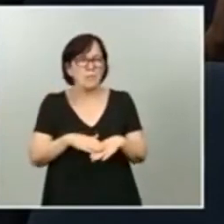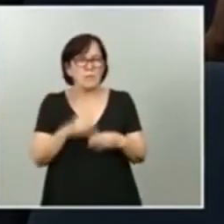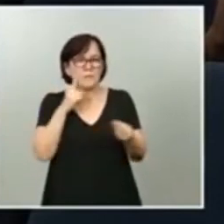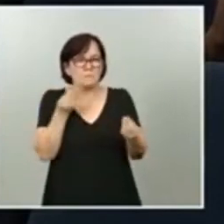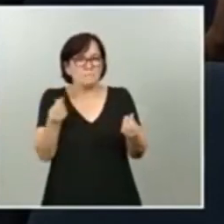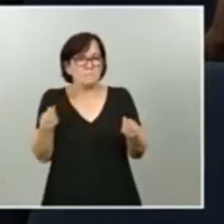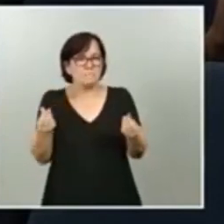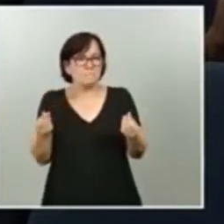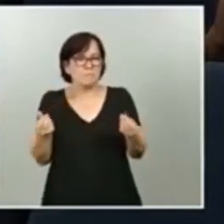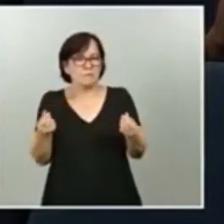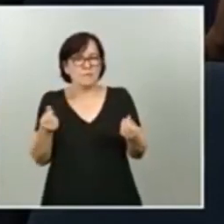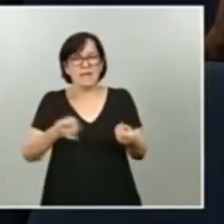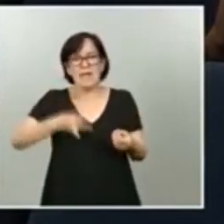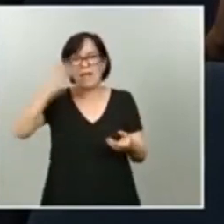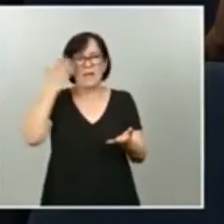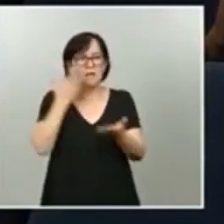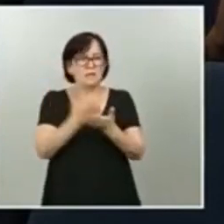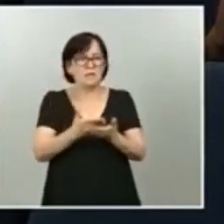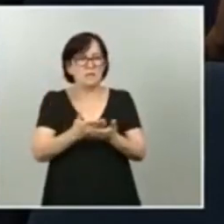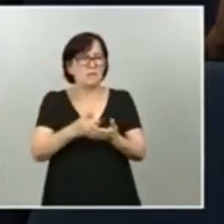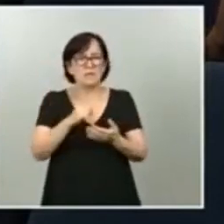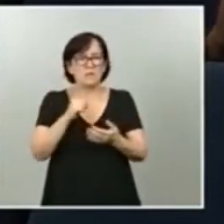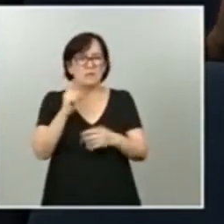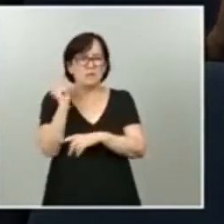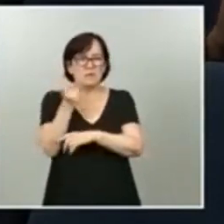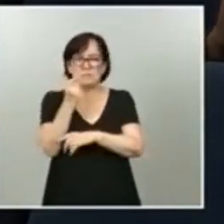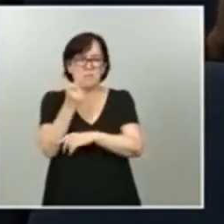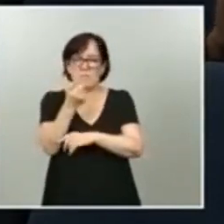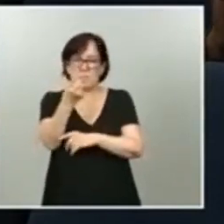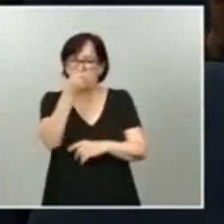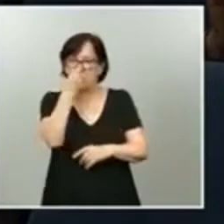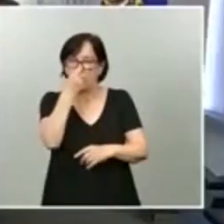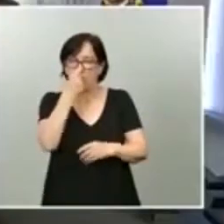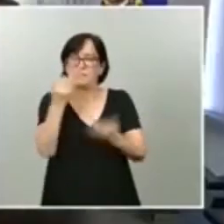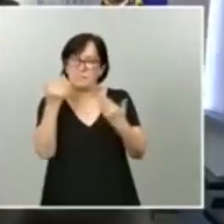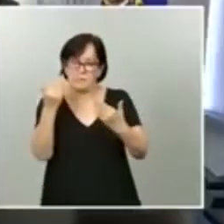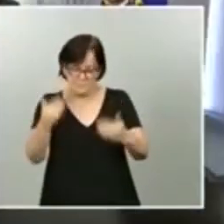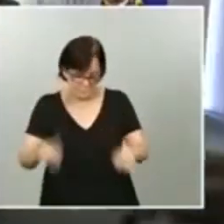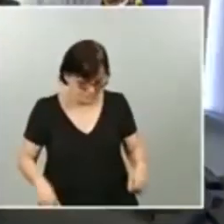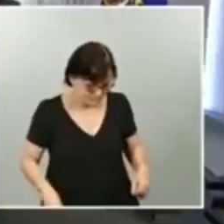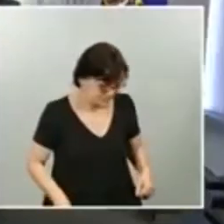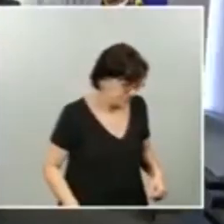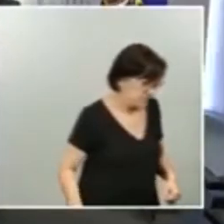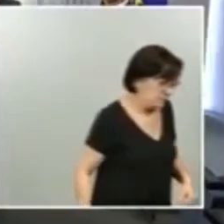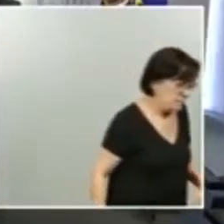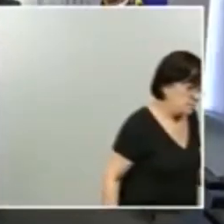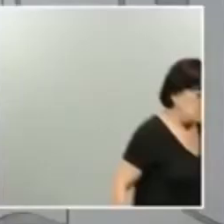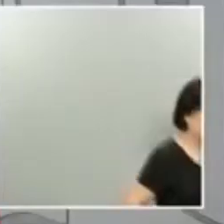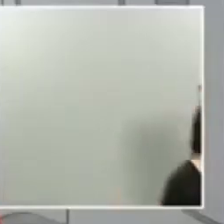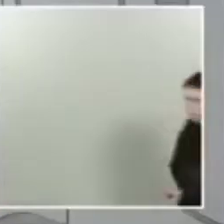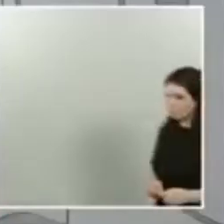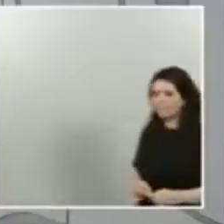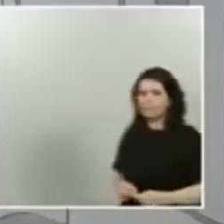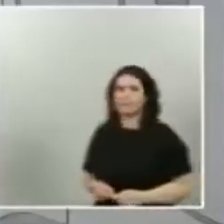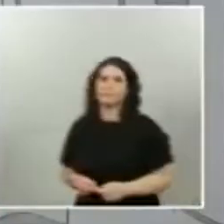estas iniciativas han tenido un éxito escaso. Gracias. Sí, gracias, Juan. Yo quiero